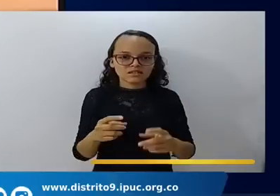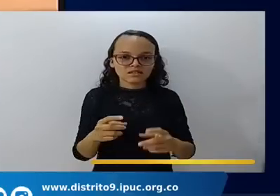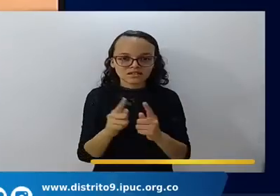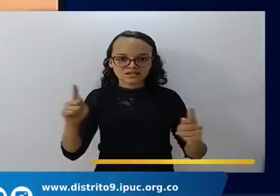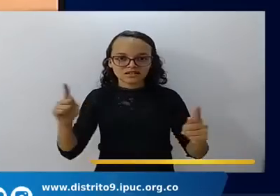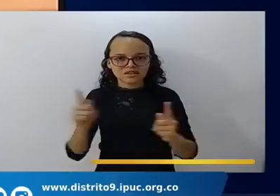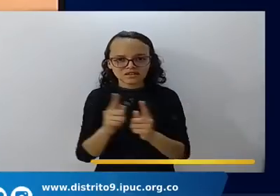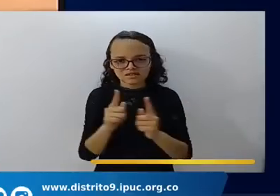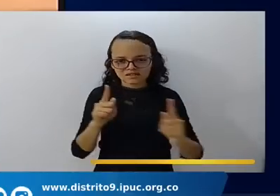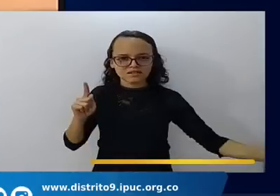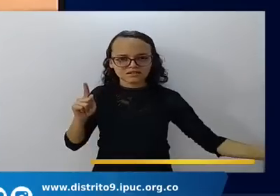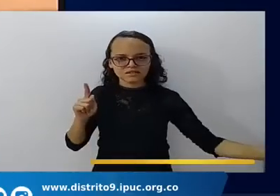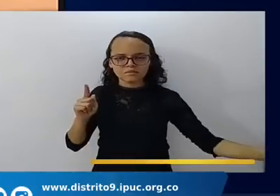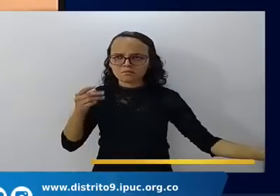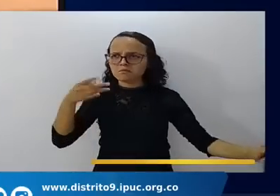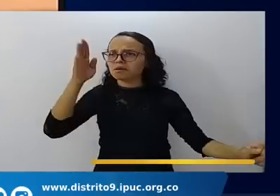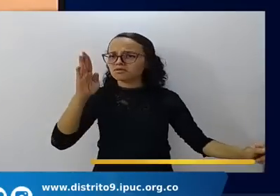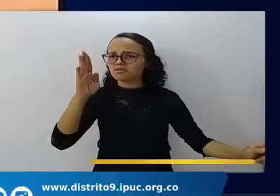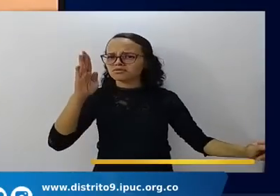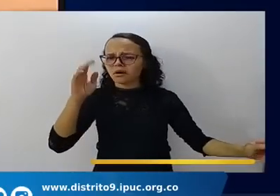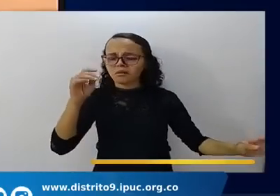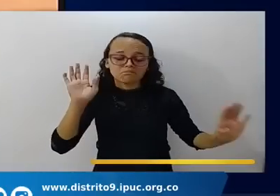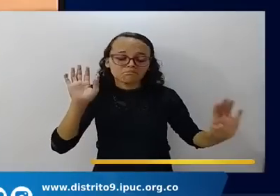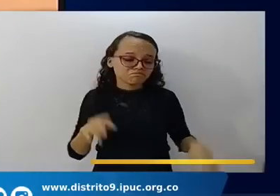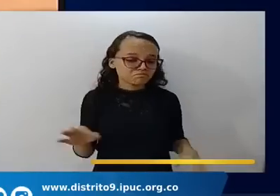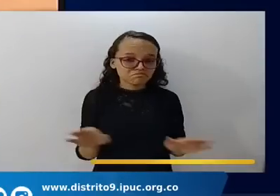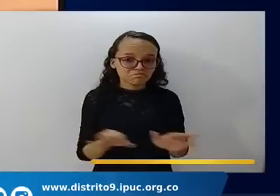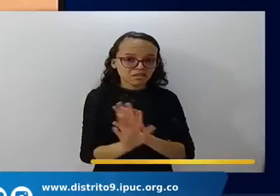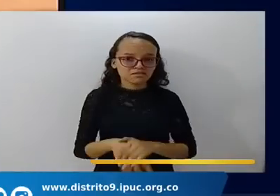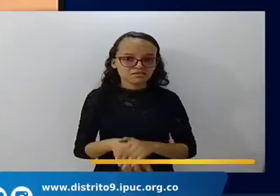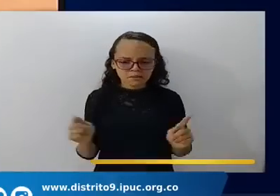para Dios. Eso no es nada.